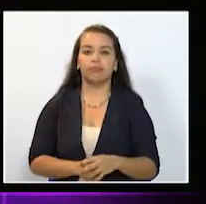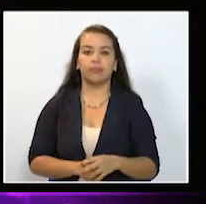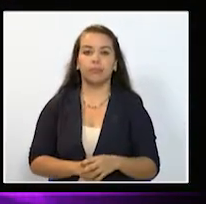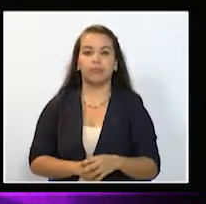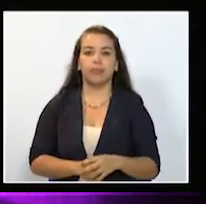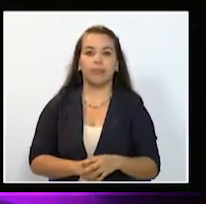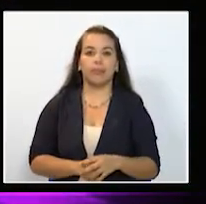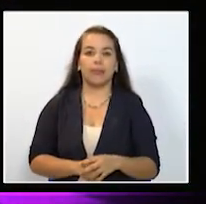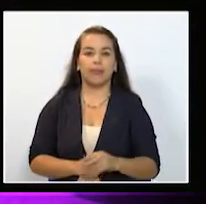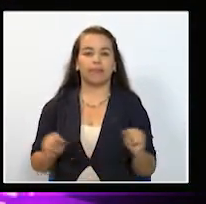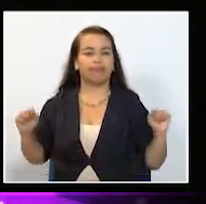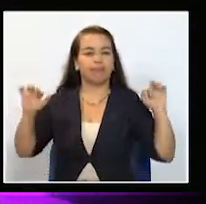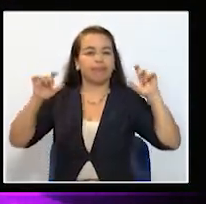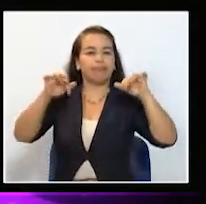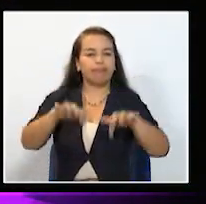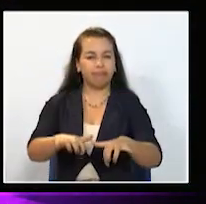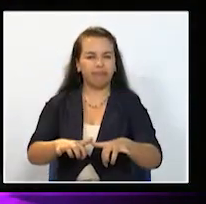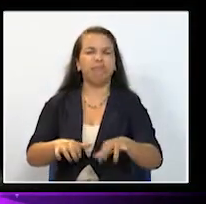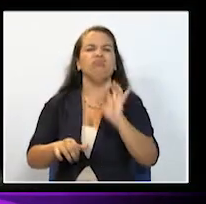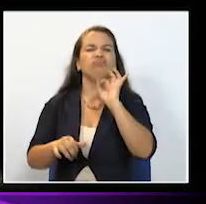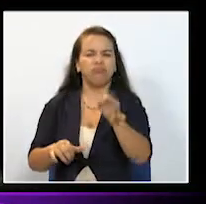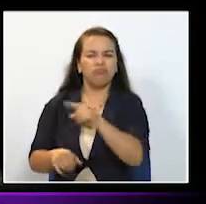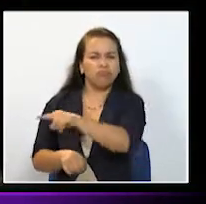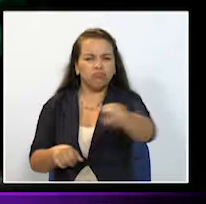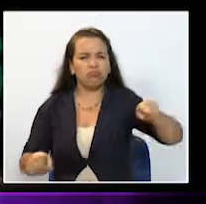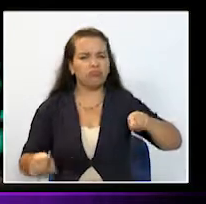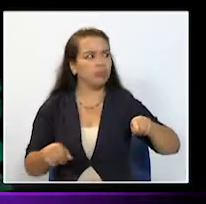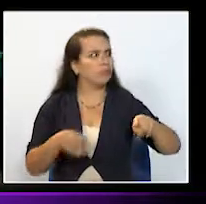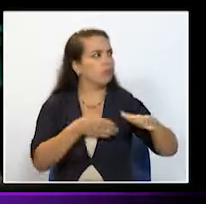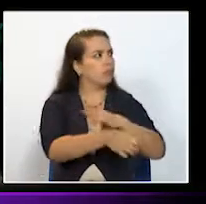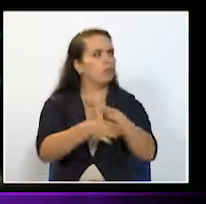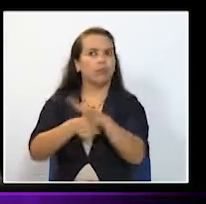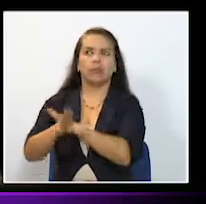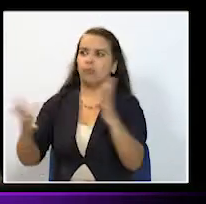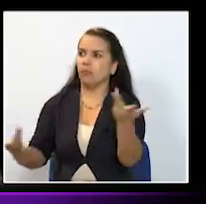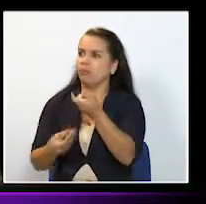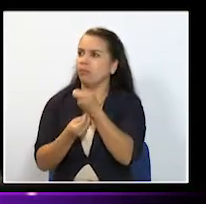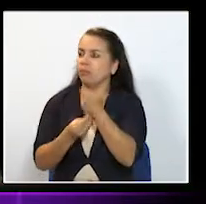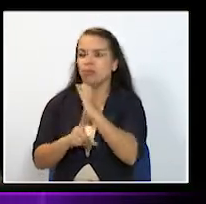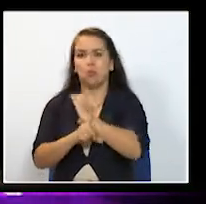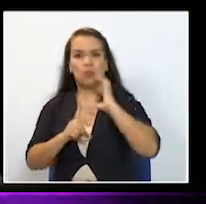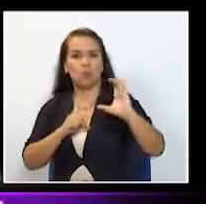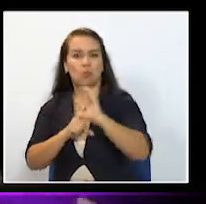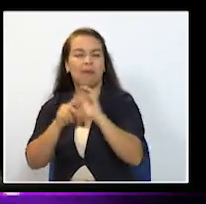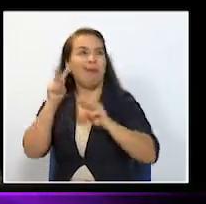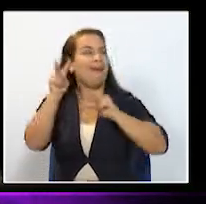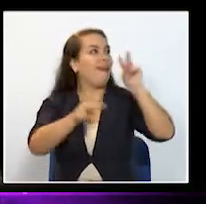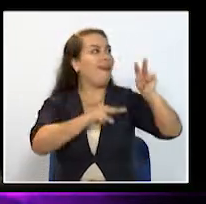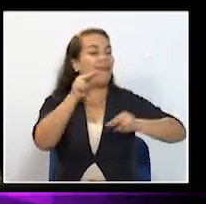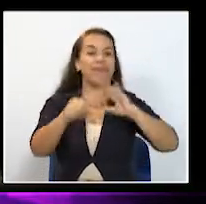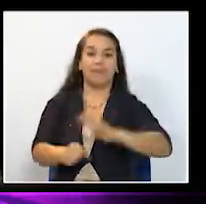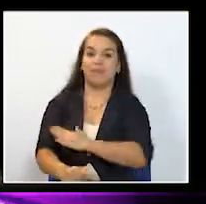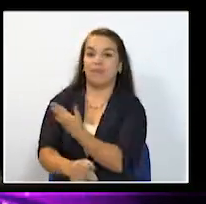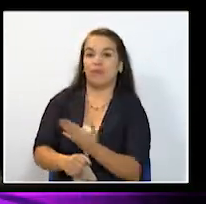Un encuentro que le posibilita a los habitantes de la ciudad mucho arte cultura entretenimiento y música